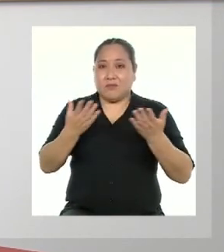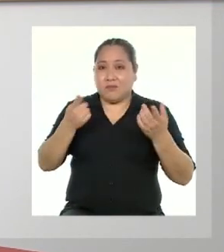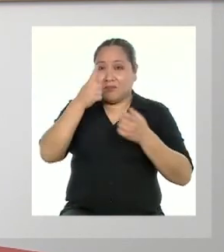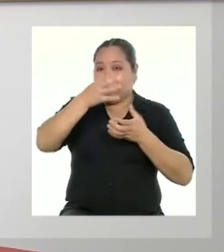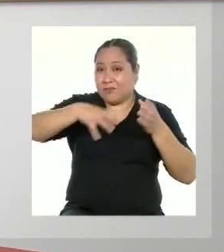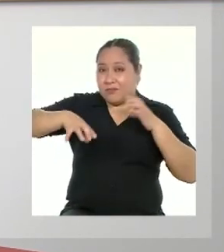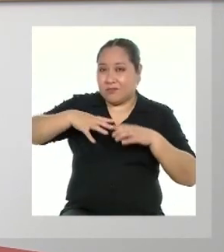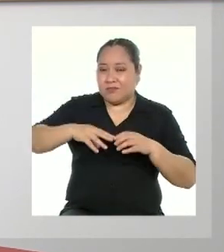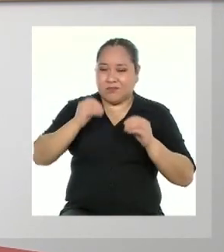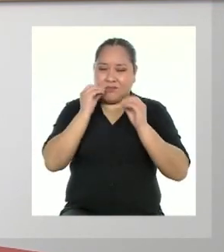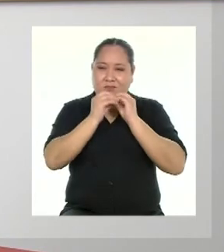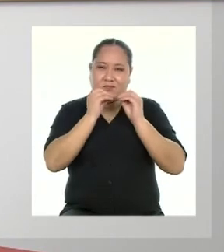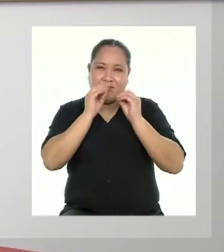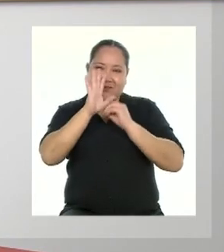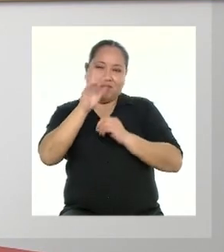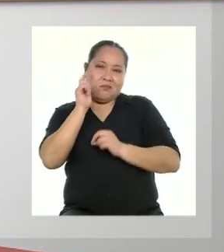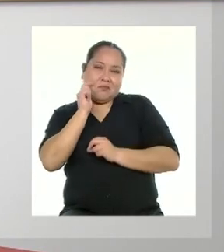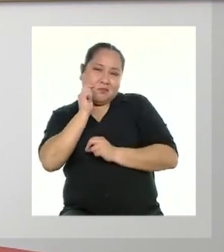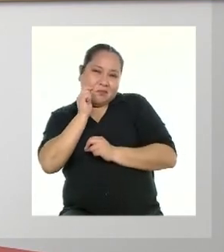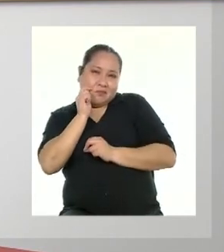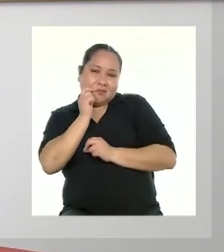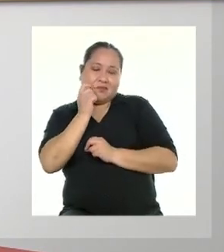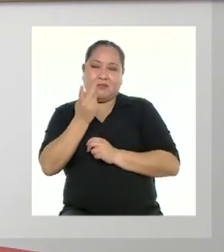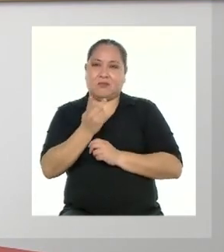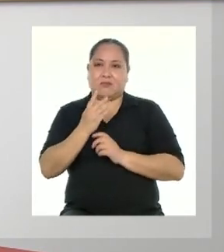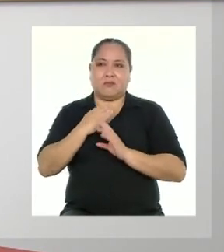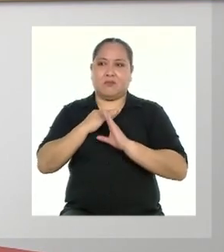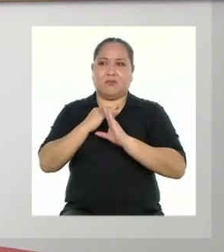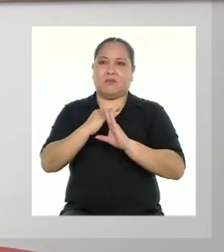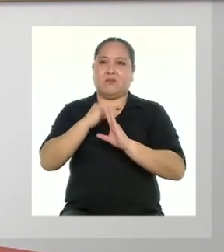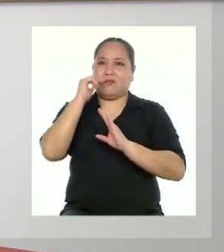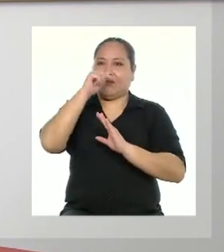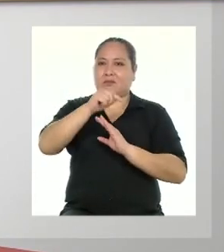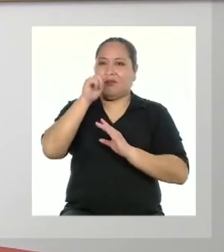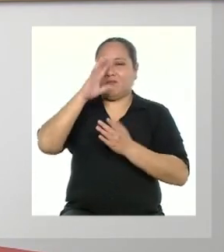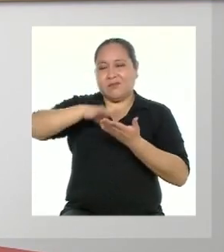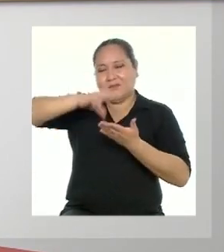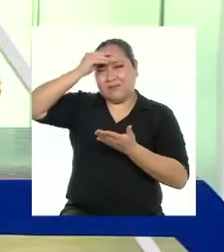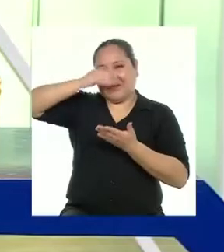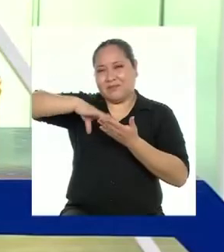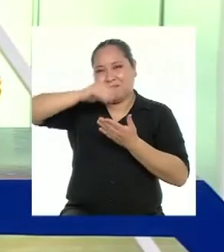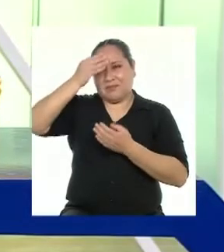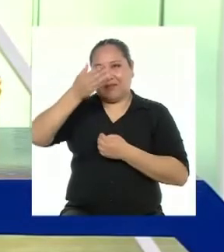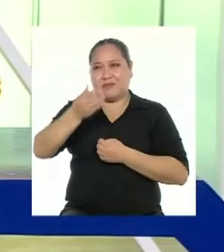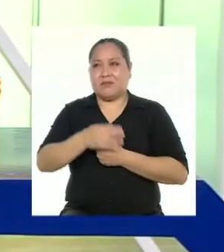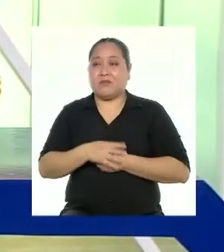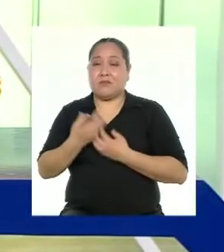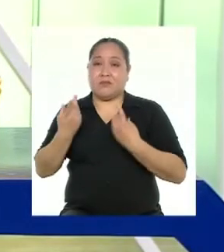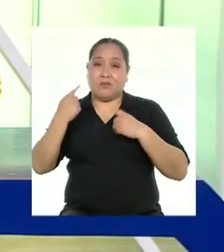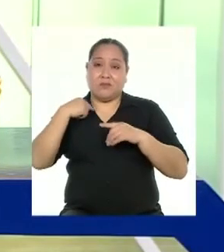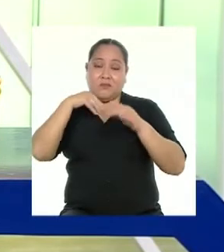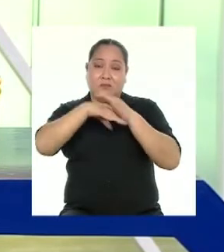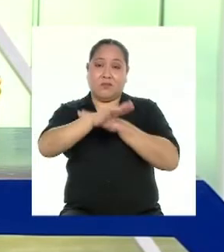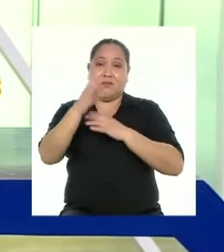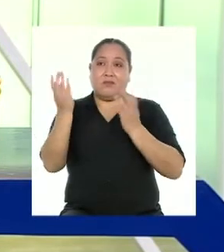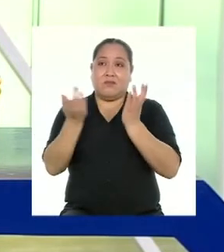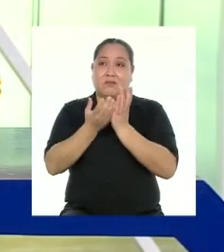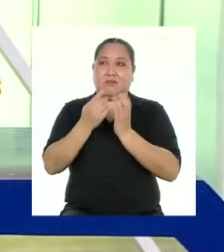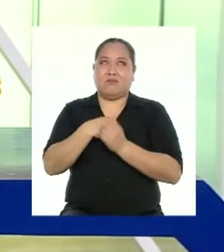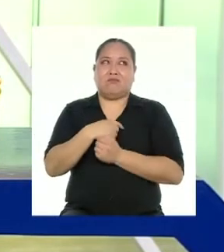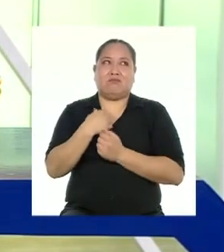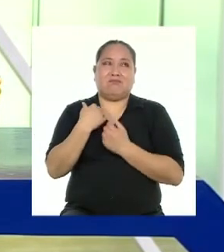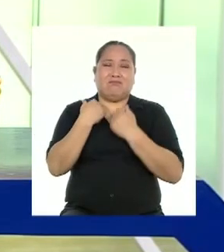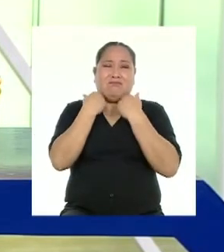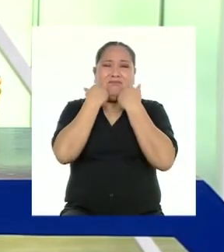tomar para enfrentar tu timidez y hacer que deje de interponerse en tu aprendizaje Cuando yo estaba en el cole también me moría de